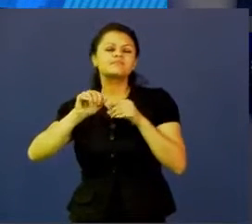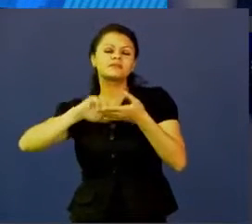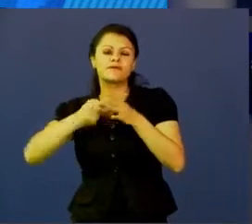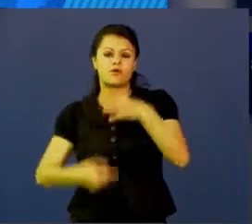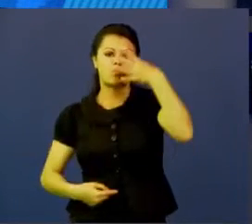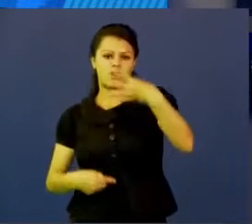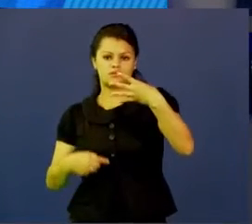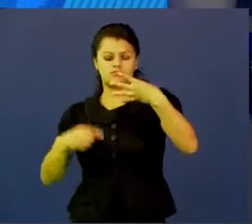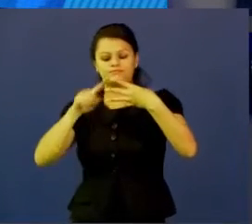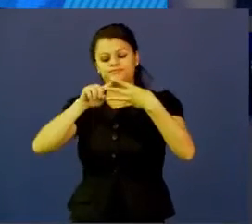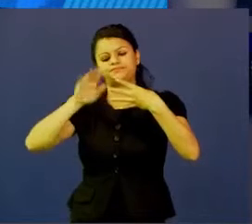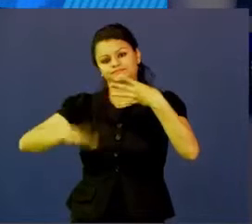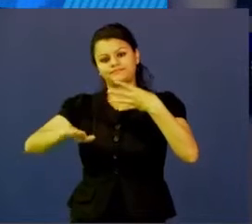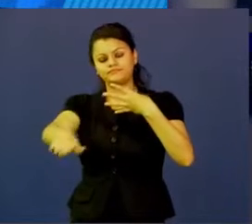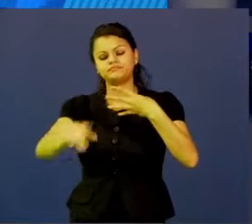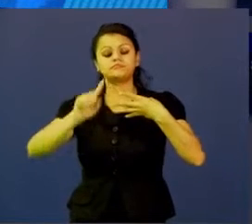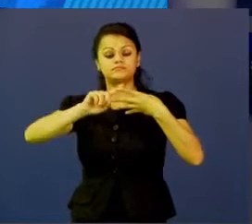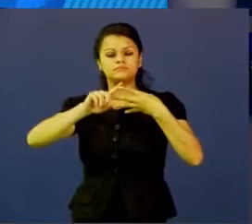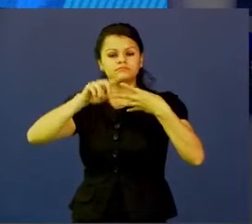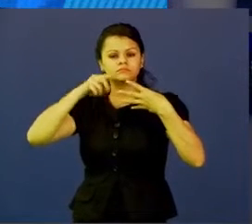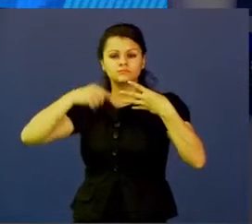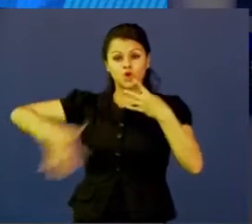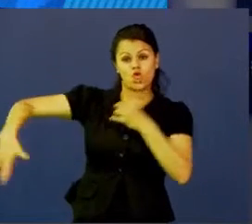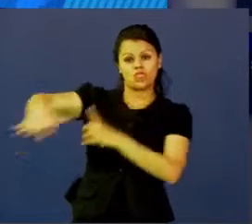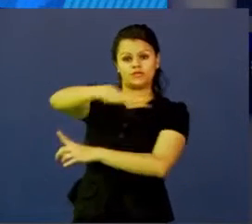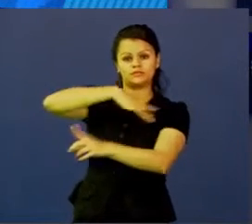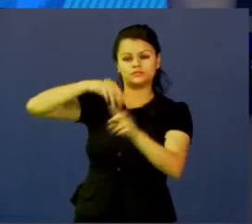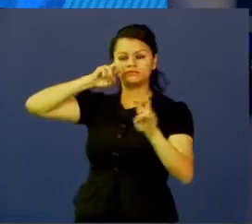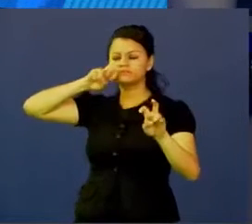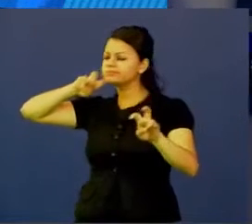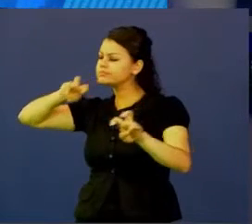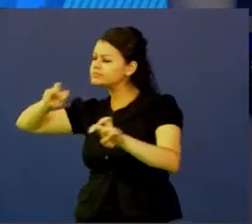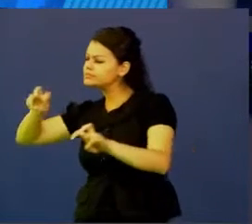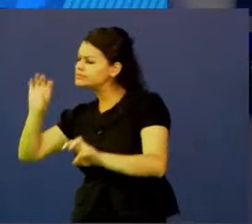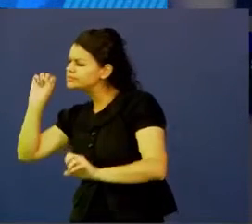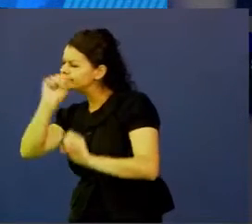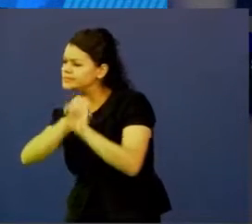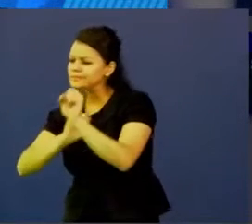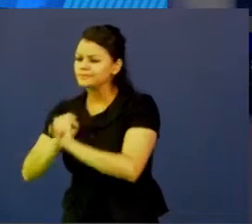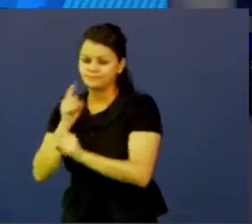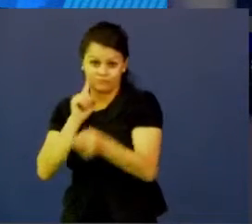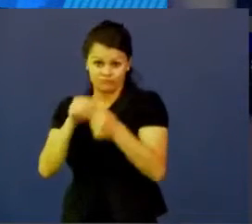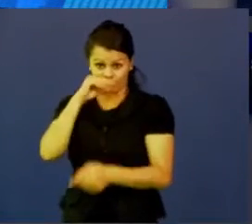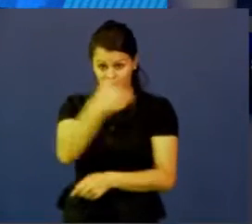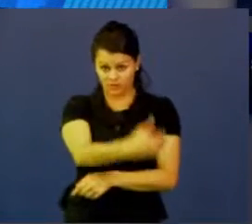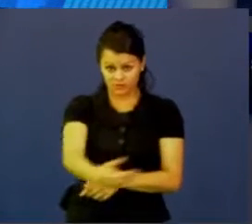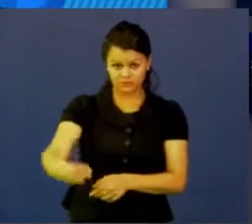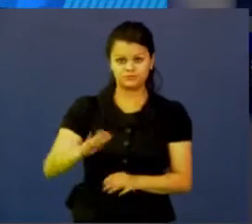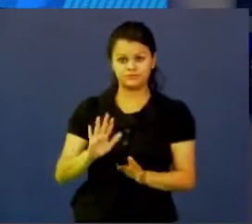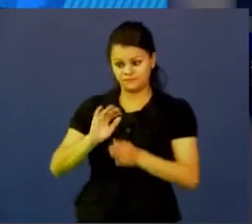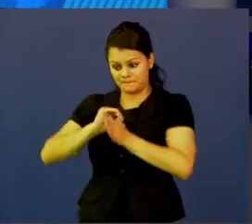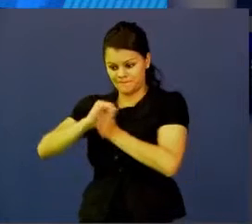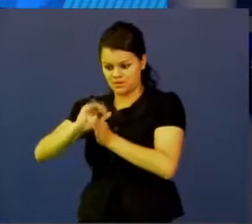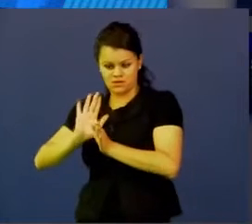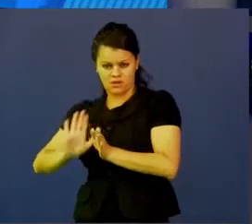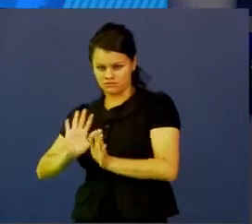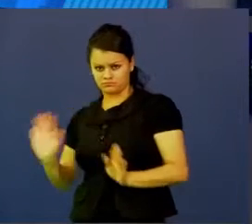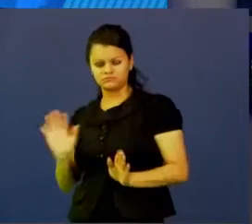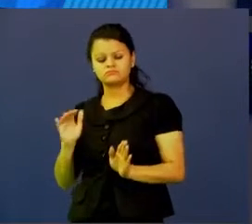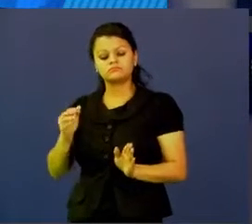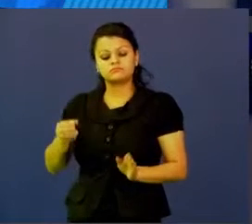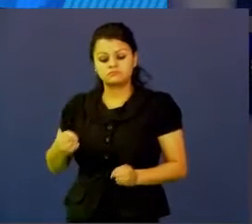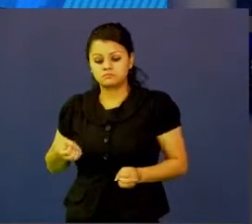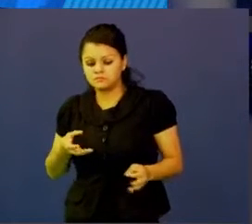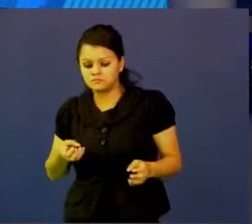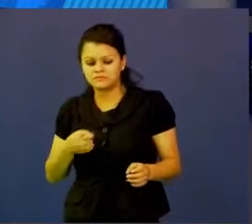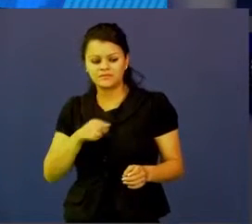primero es la exploración del contexto, la idea es que los niños, mientras desarrollan la metodología, pues aprendan jugando, es